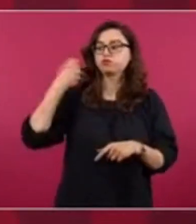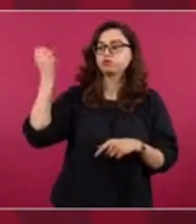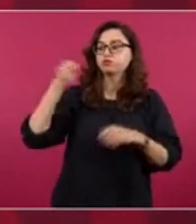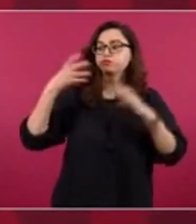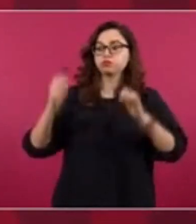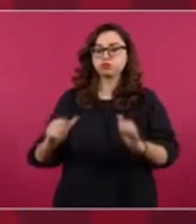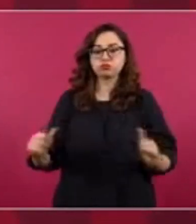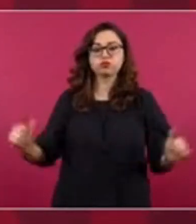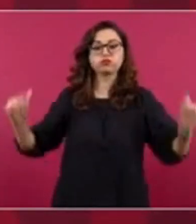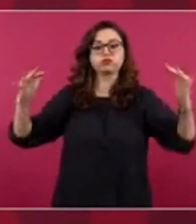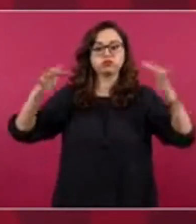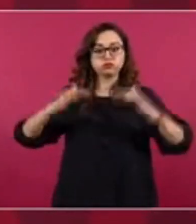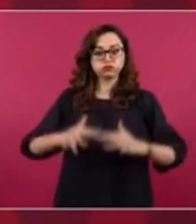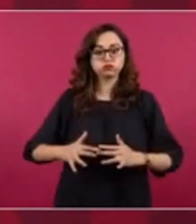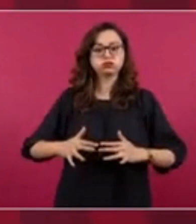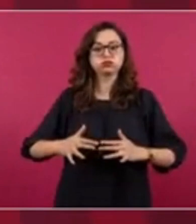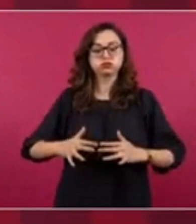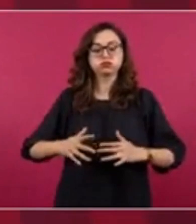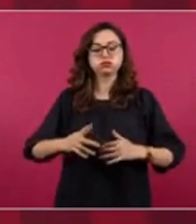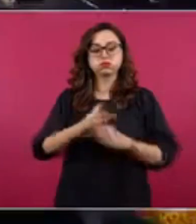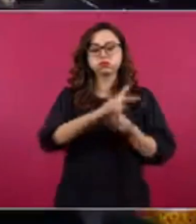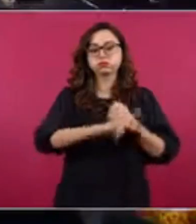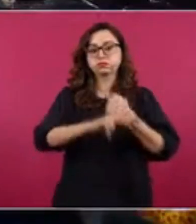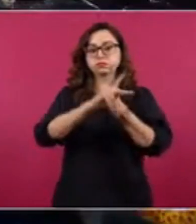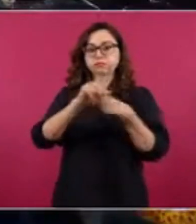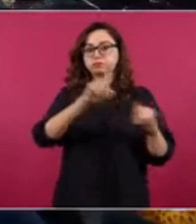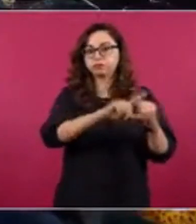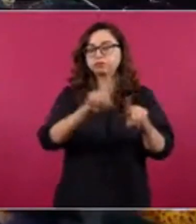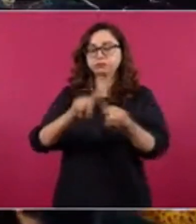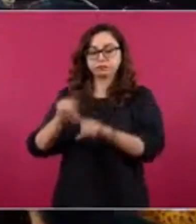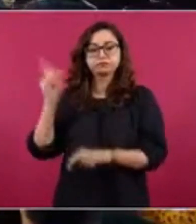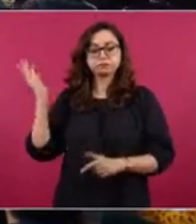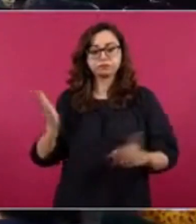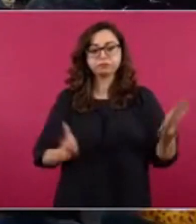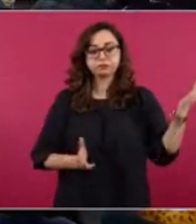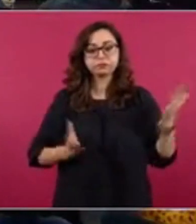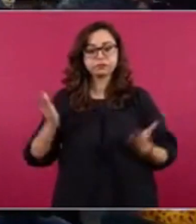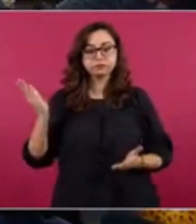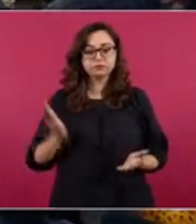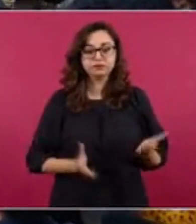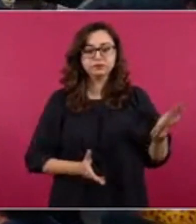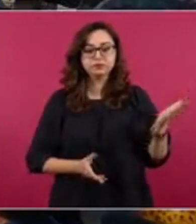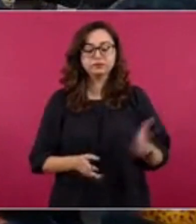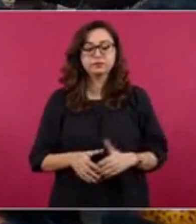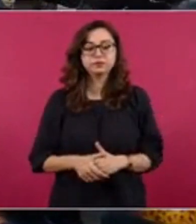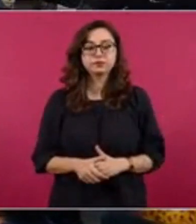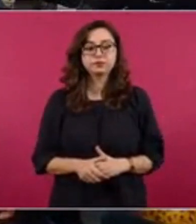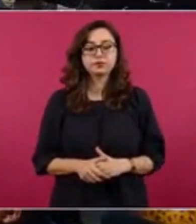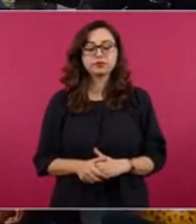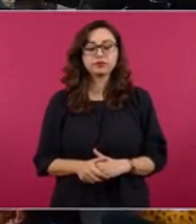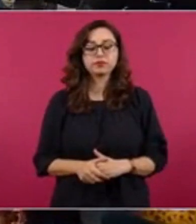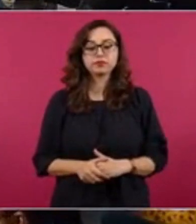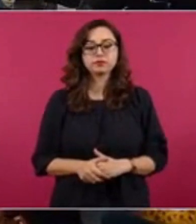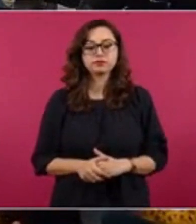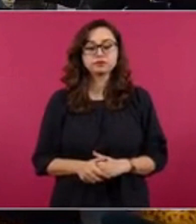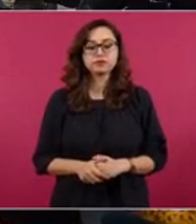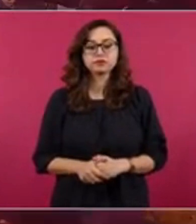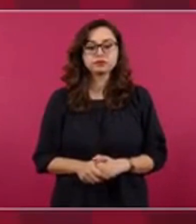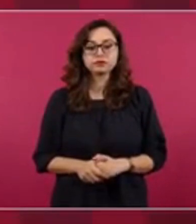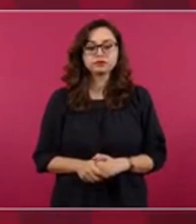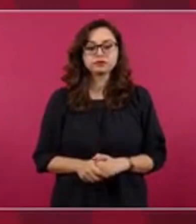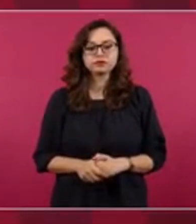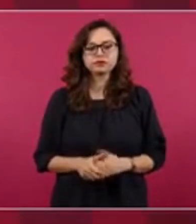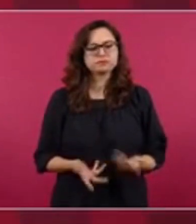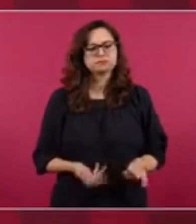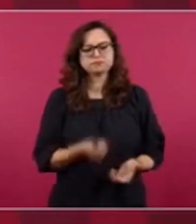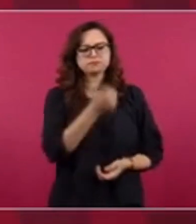El casillero dijo ayer que sí venía a Ciudad de México el lunes. Sí. ¿Se va a reunir con usted? No sabemos todavía.